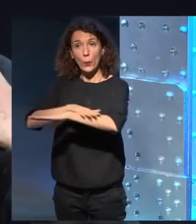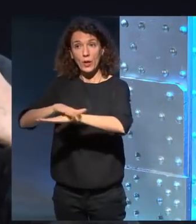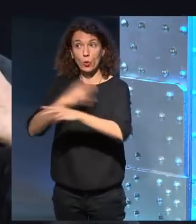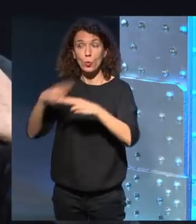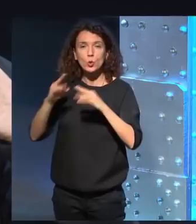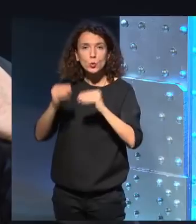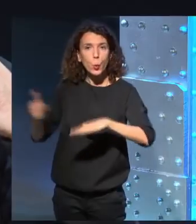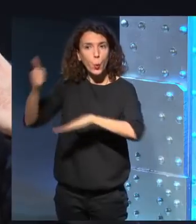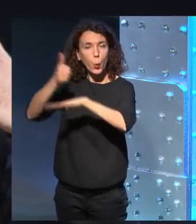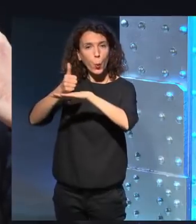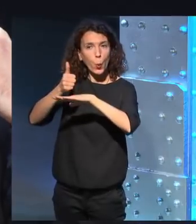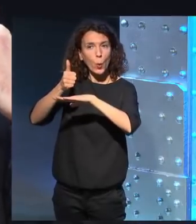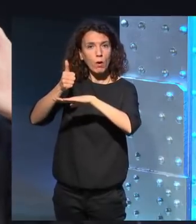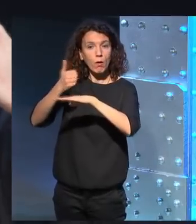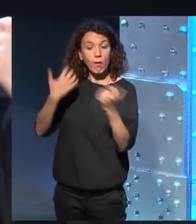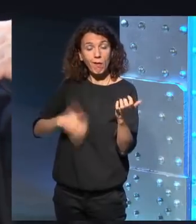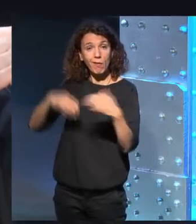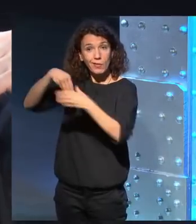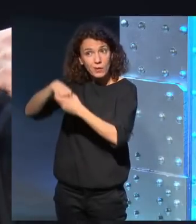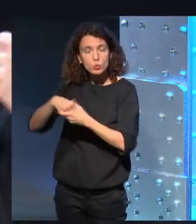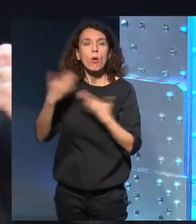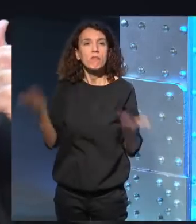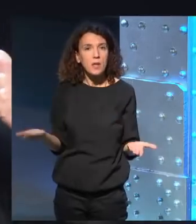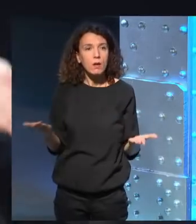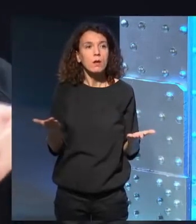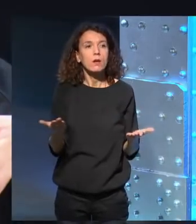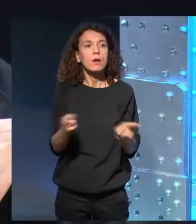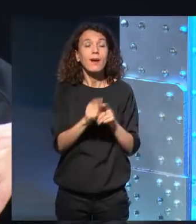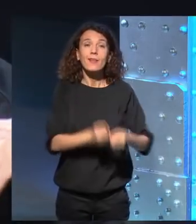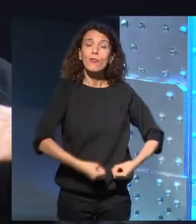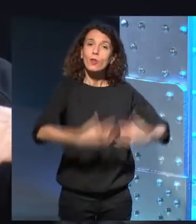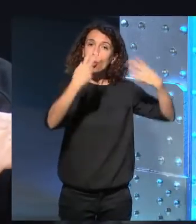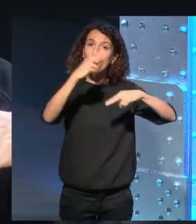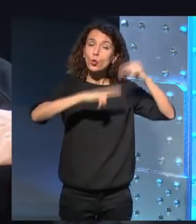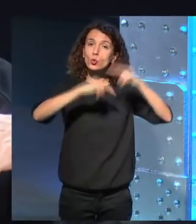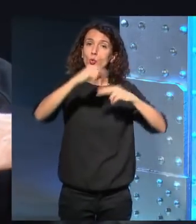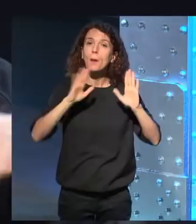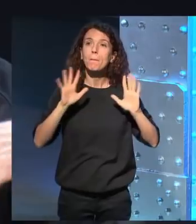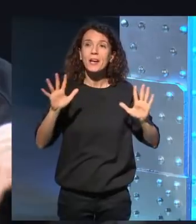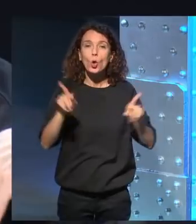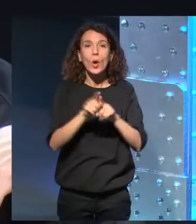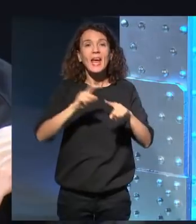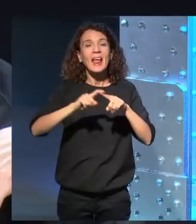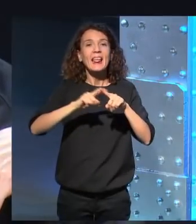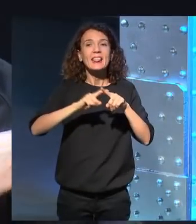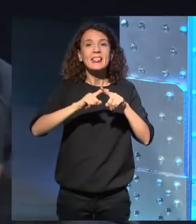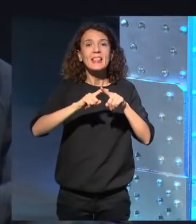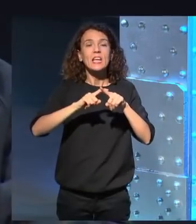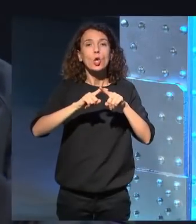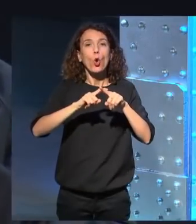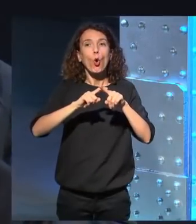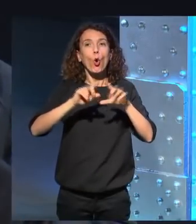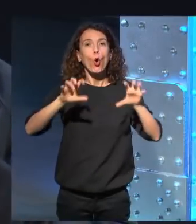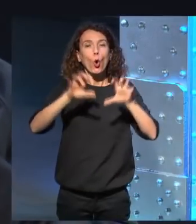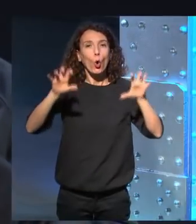nacional que el edificio se construyera pero en estilo gótico porque